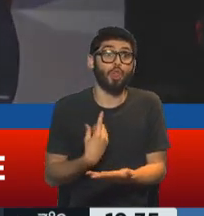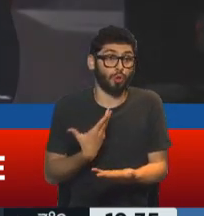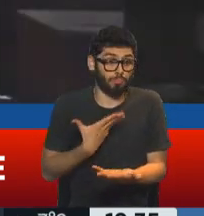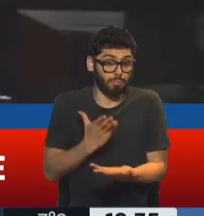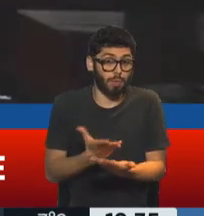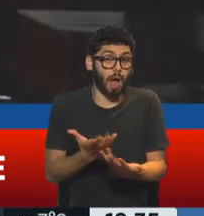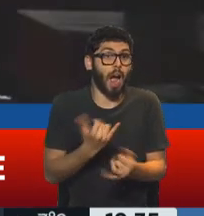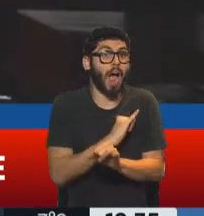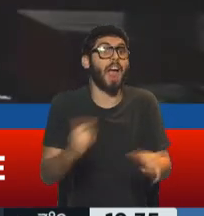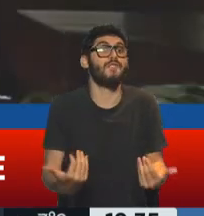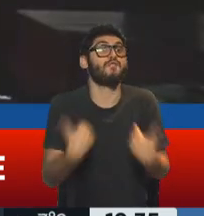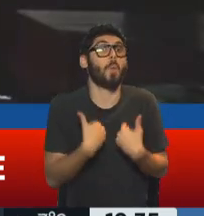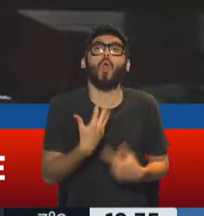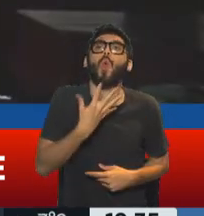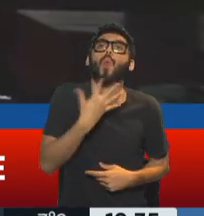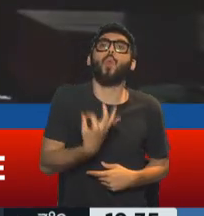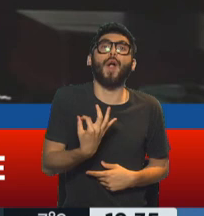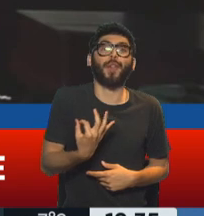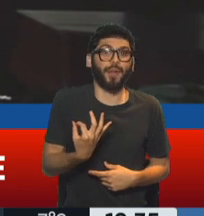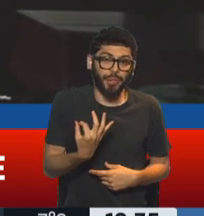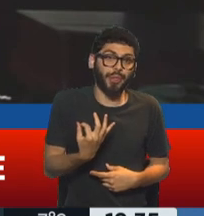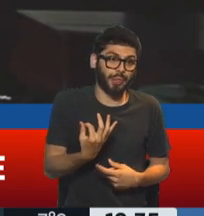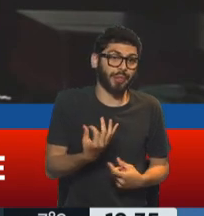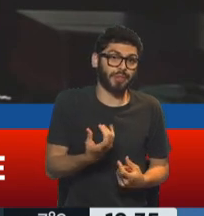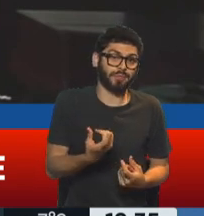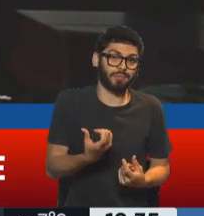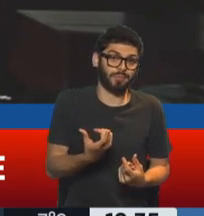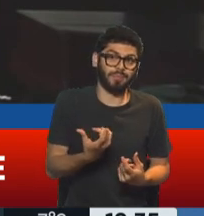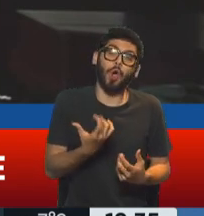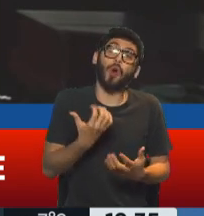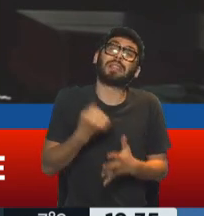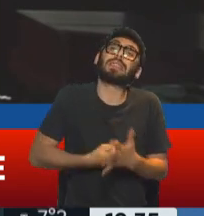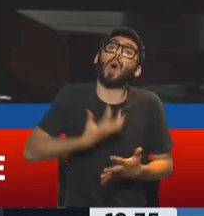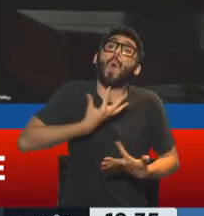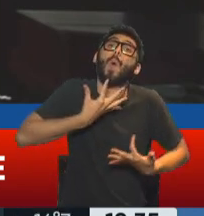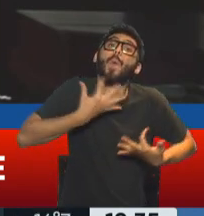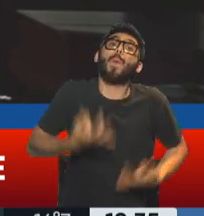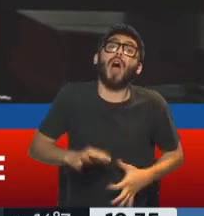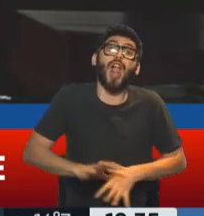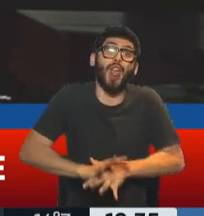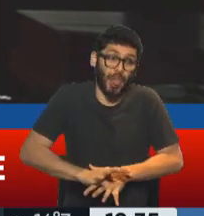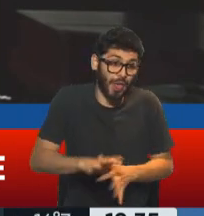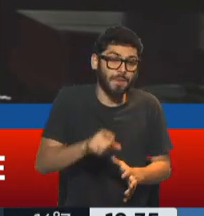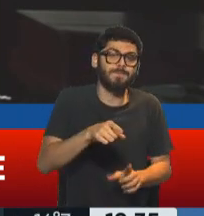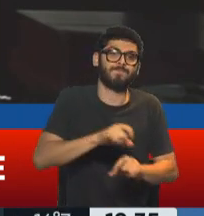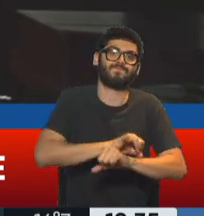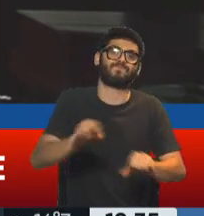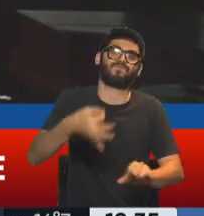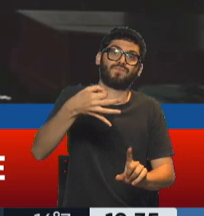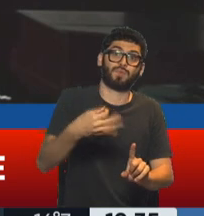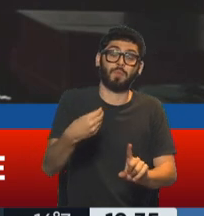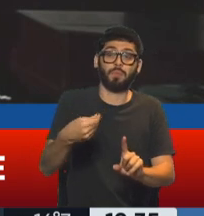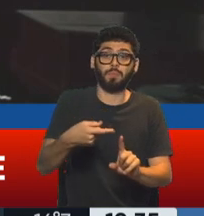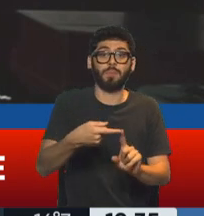con la verdad más cercana posible, teniendo en cuenta lo que los medios